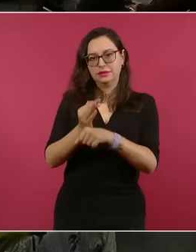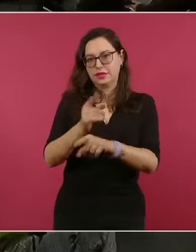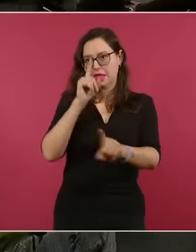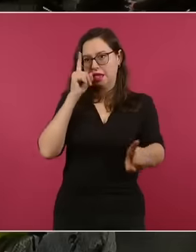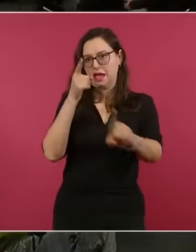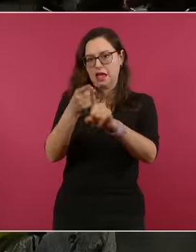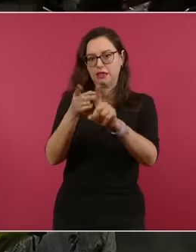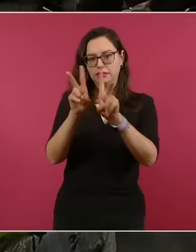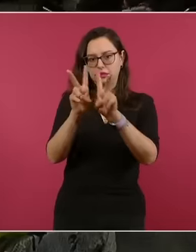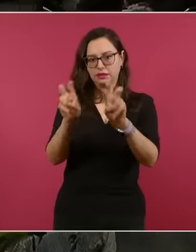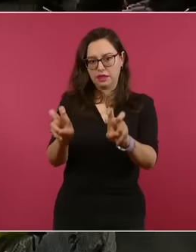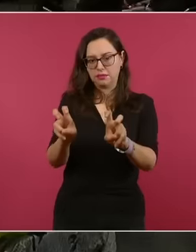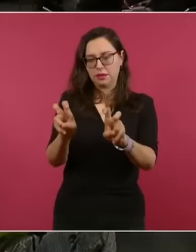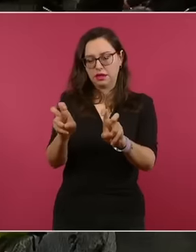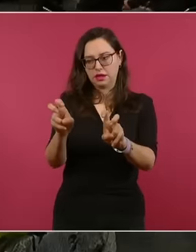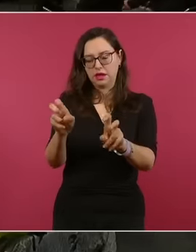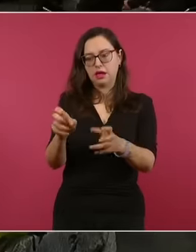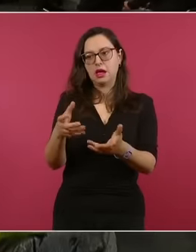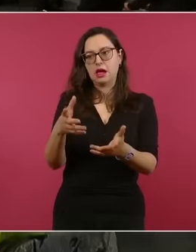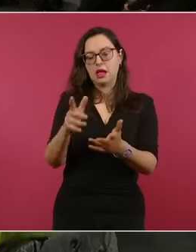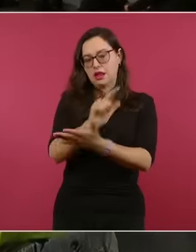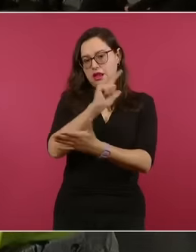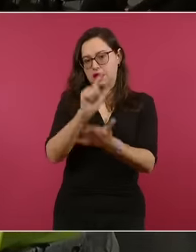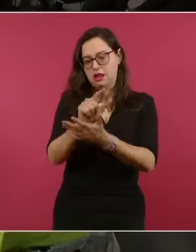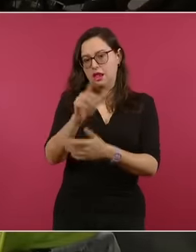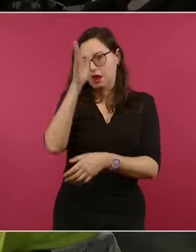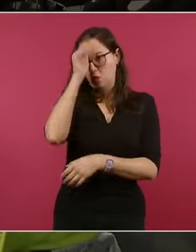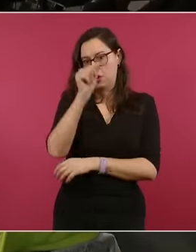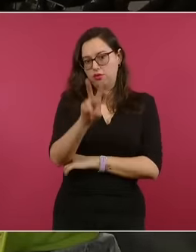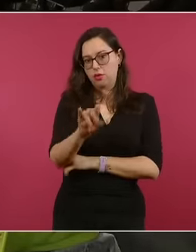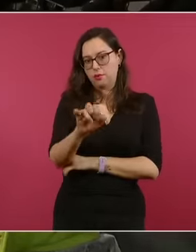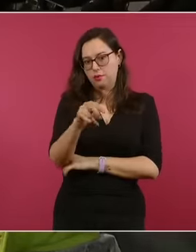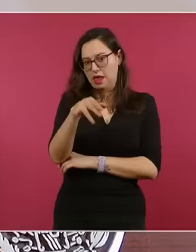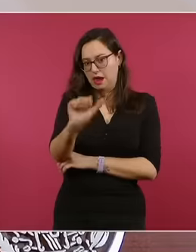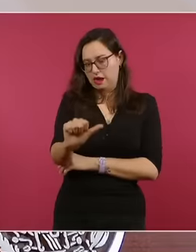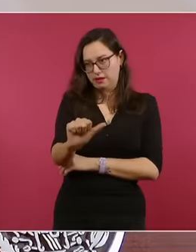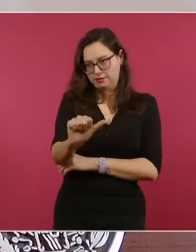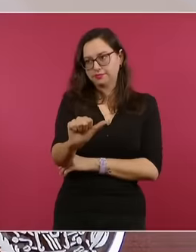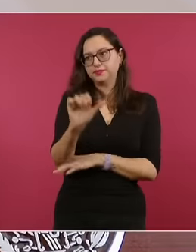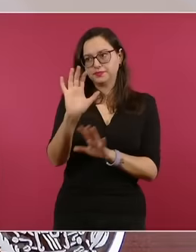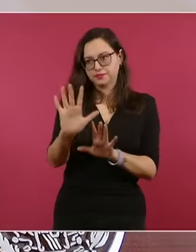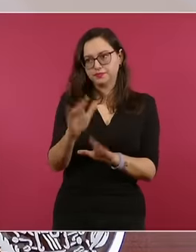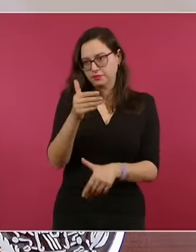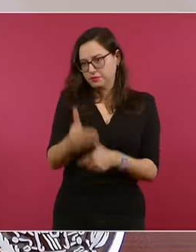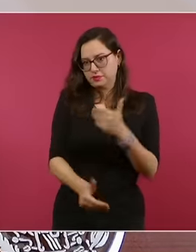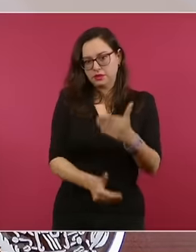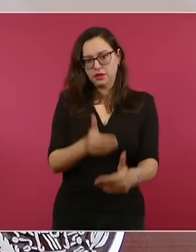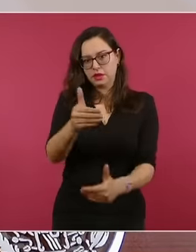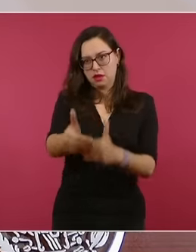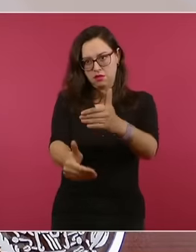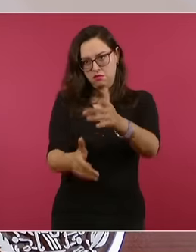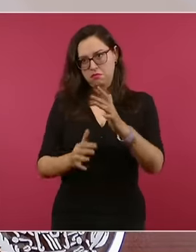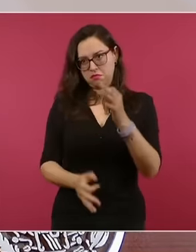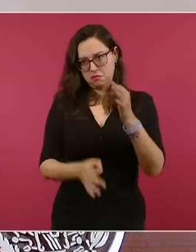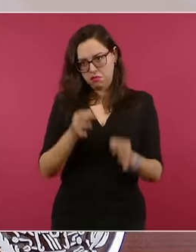22, si no me equivoco. Y la parte ya del asilo forma parte de otro conducto, de otro